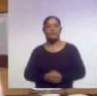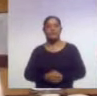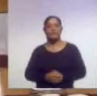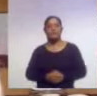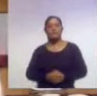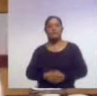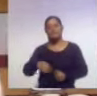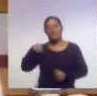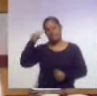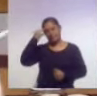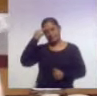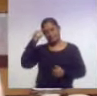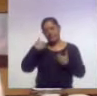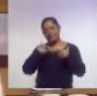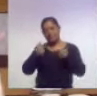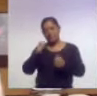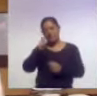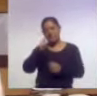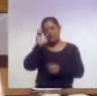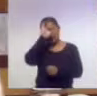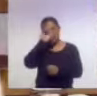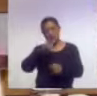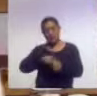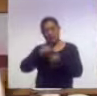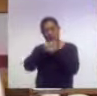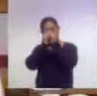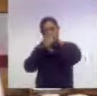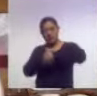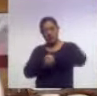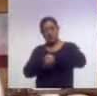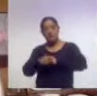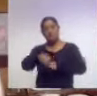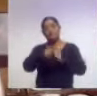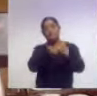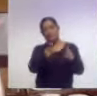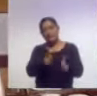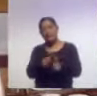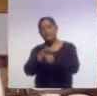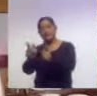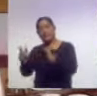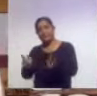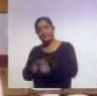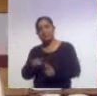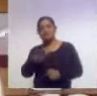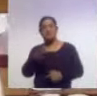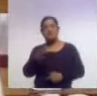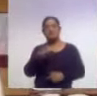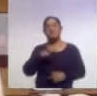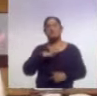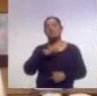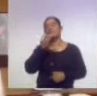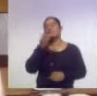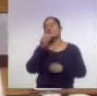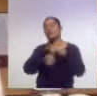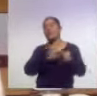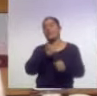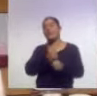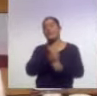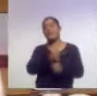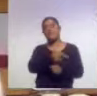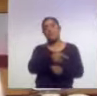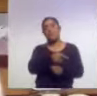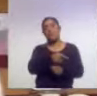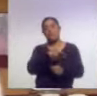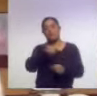integrantes de los consejos municipales de población, que como ustedes saben los definimos como COCOPOS, tiene